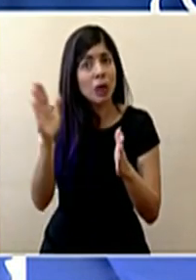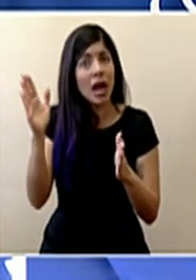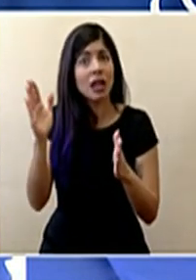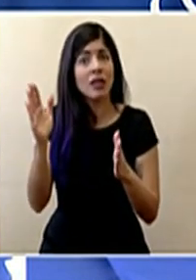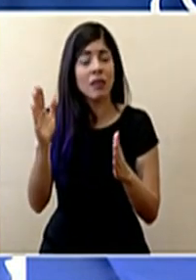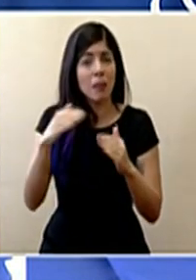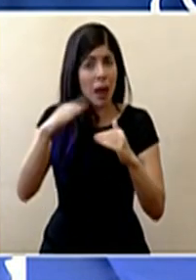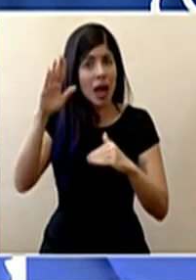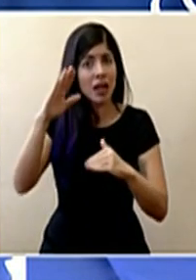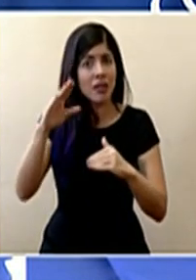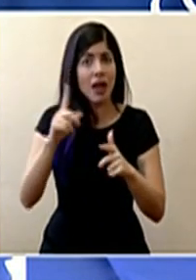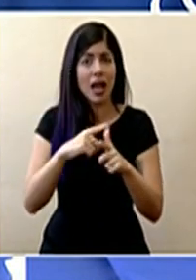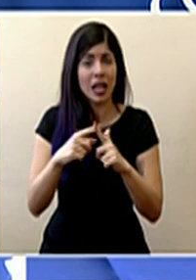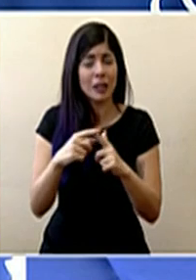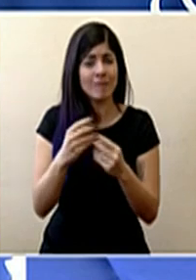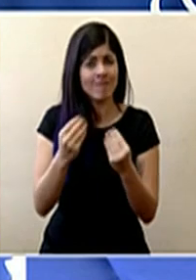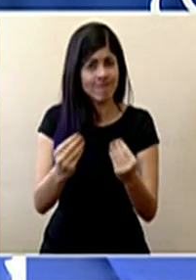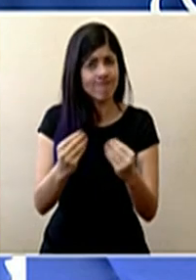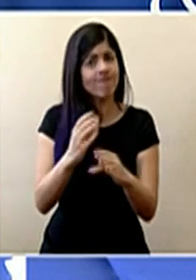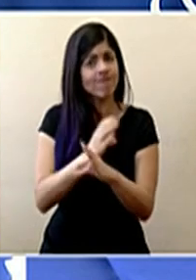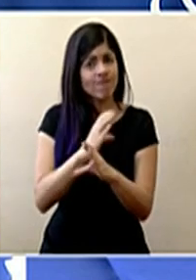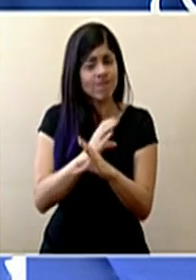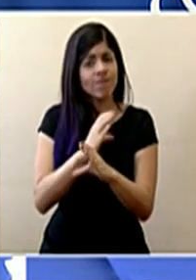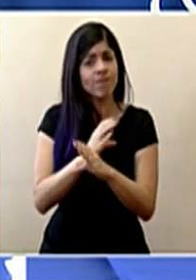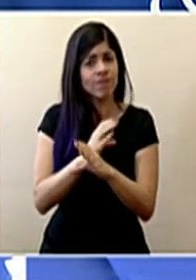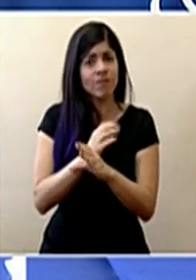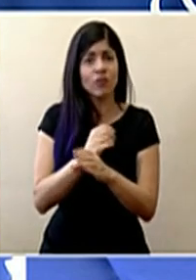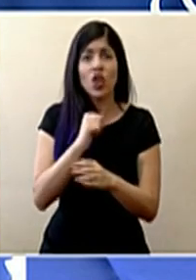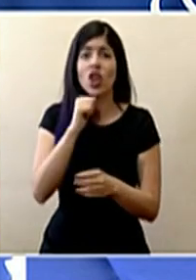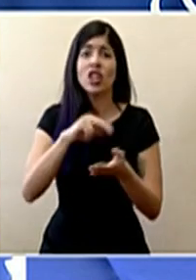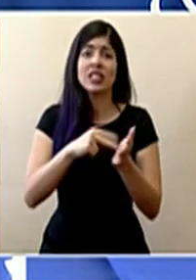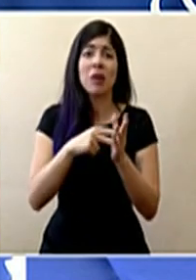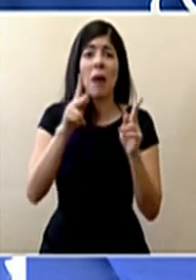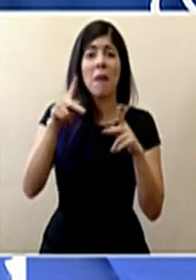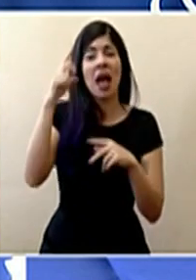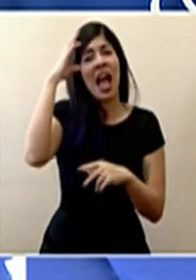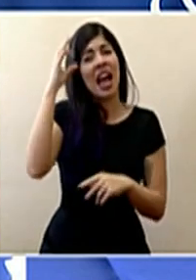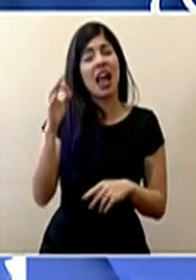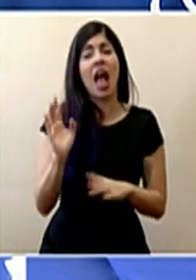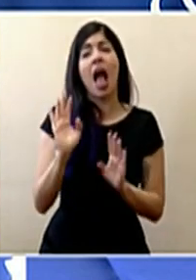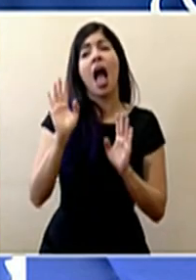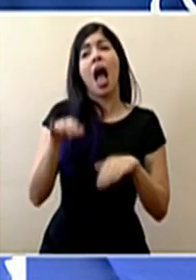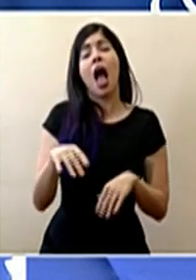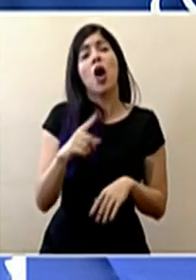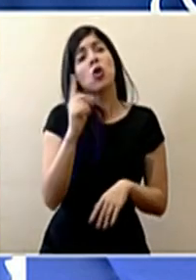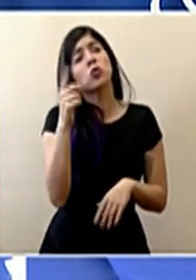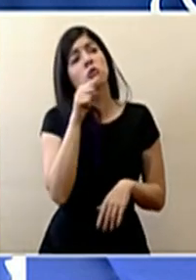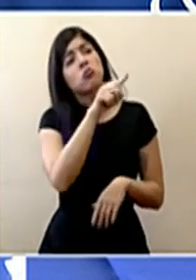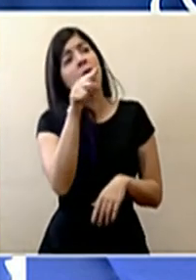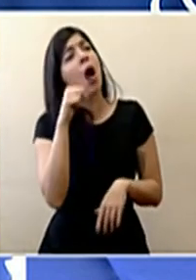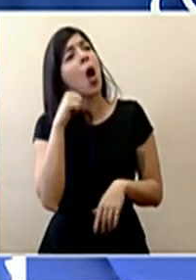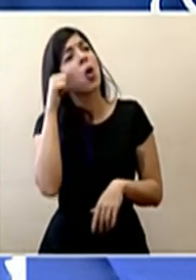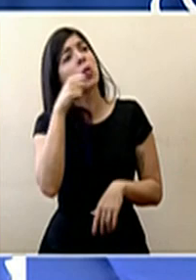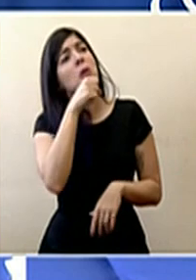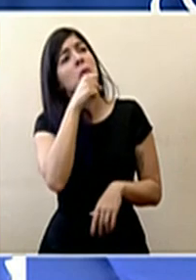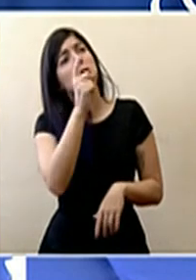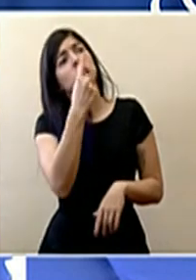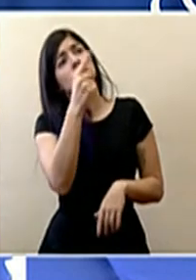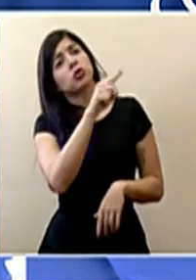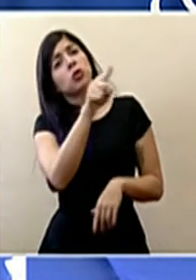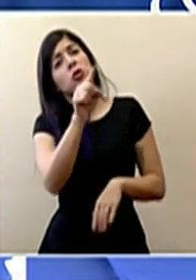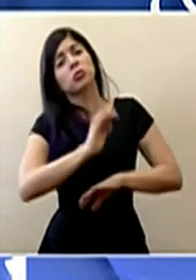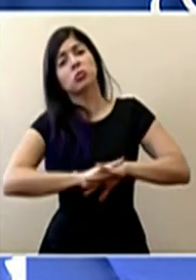Así que tenemos que tener mucho cuidado en el sentido de que no es solamente proteger a los adultos mayores,